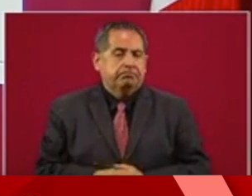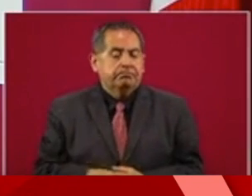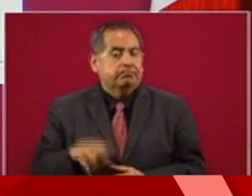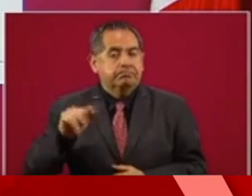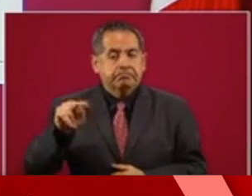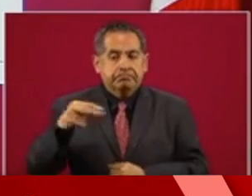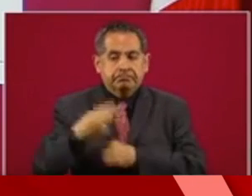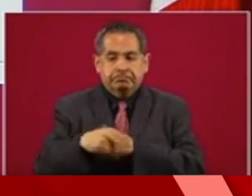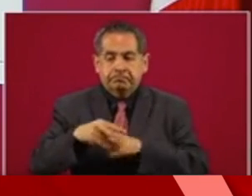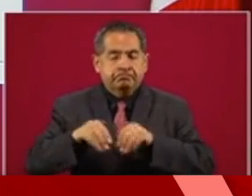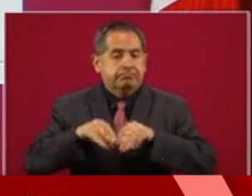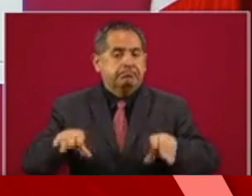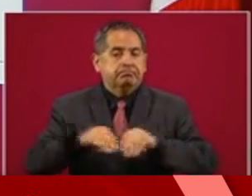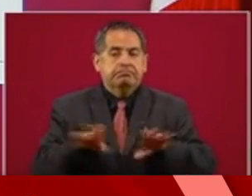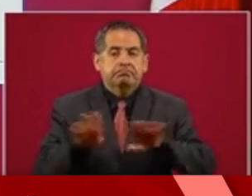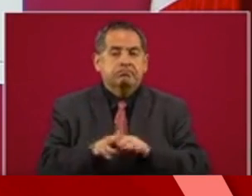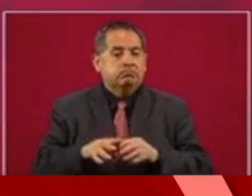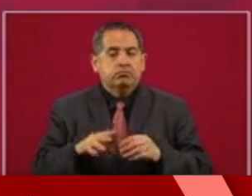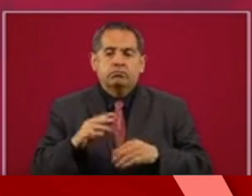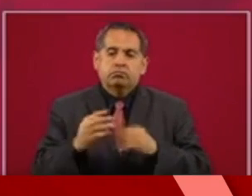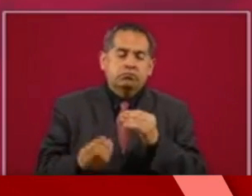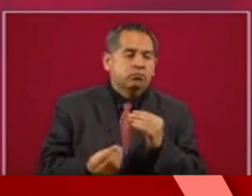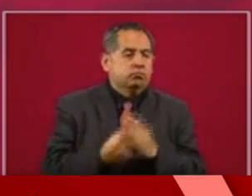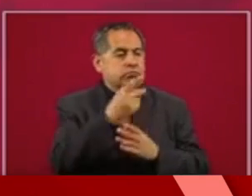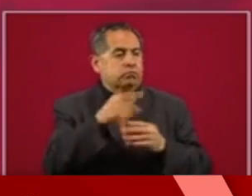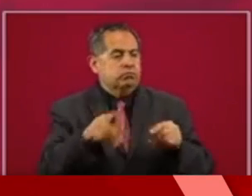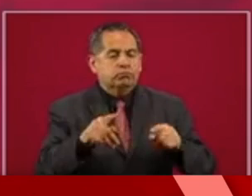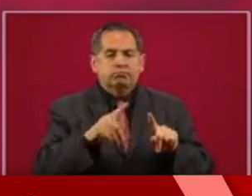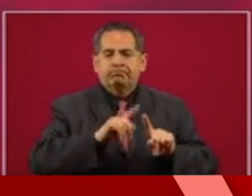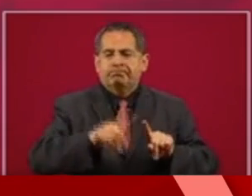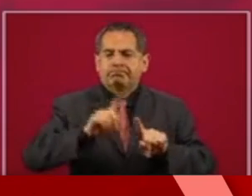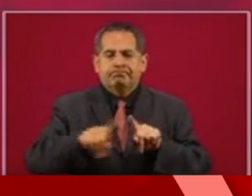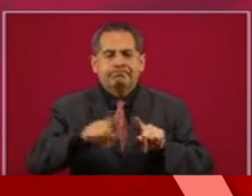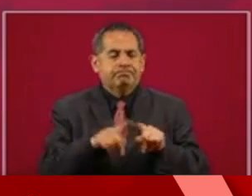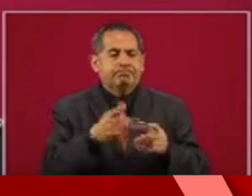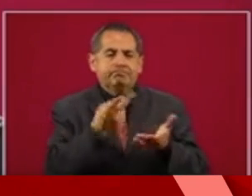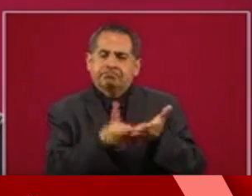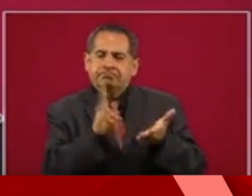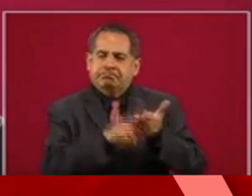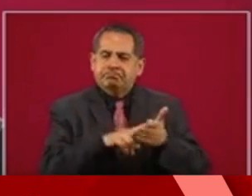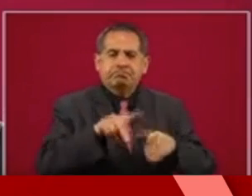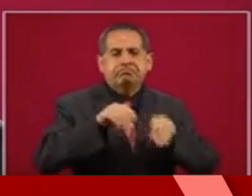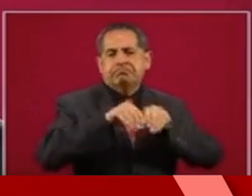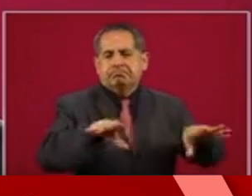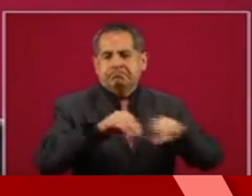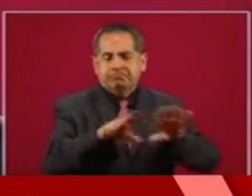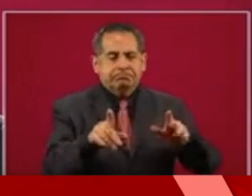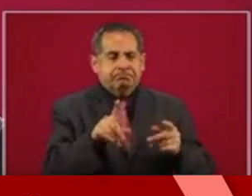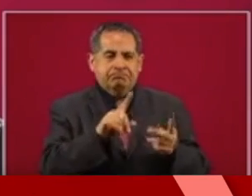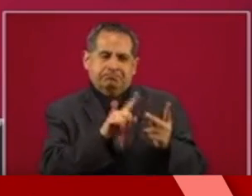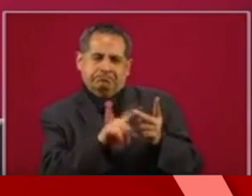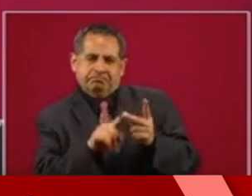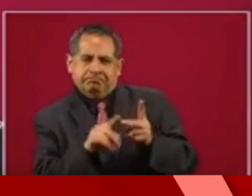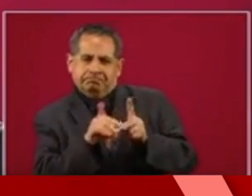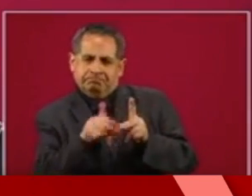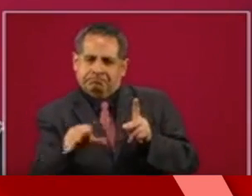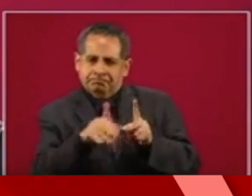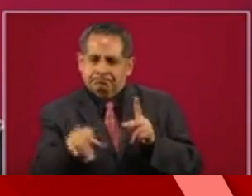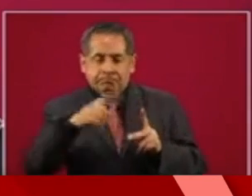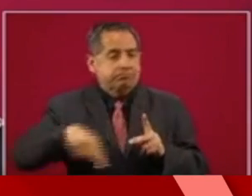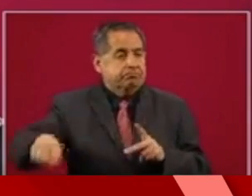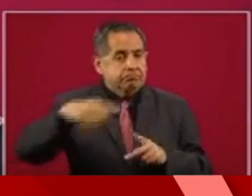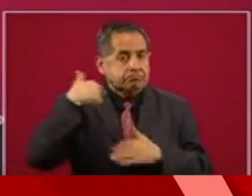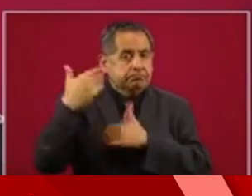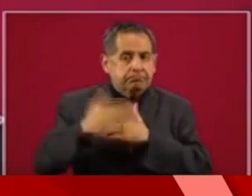de televisión serán nuevos canales multiplexados. Todas las explicaciones para captar